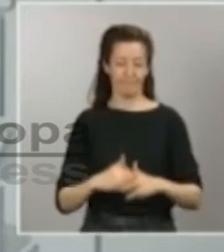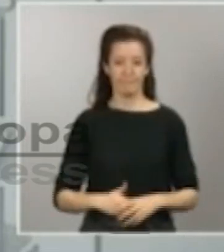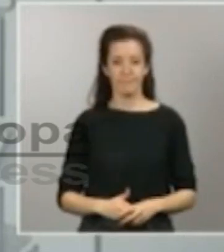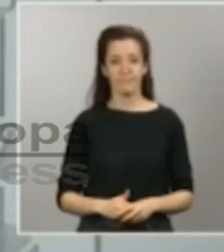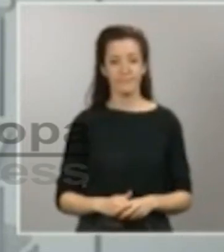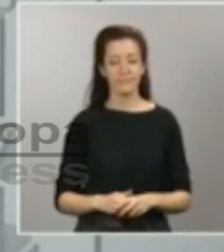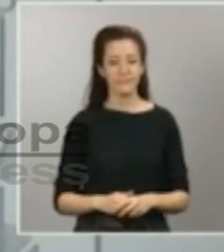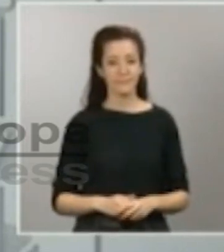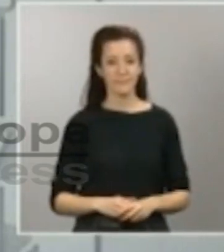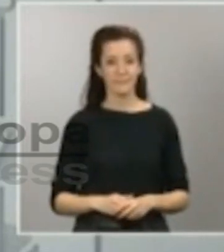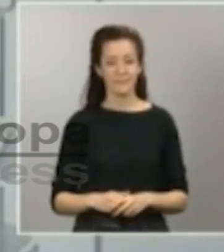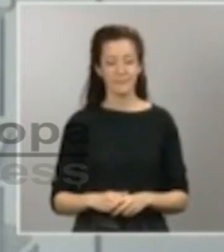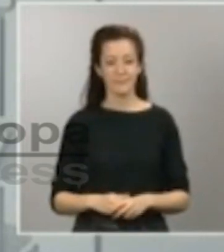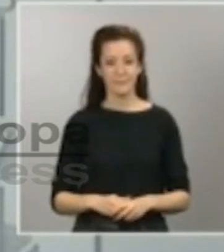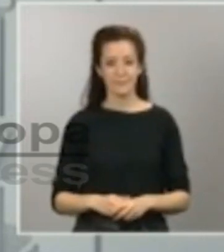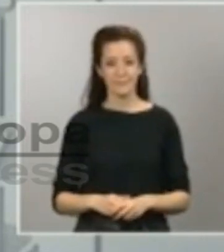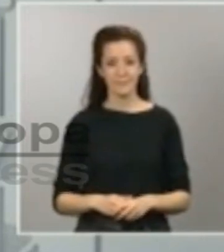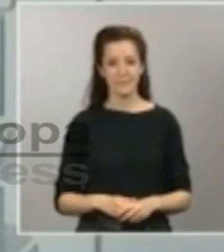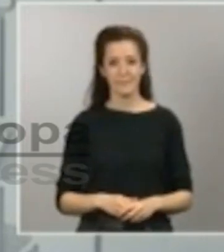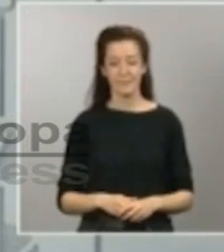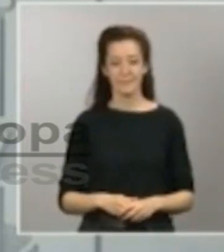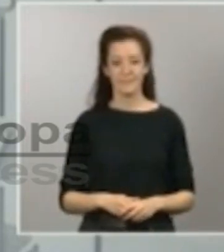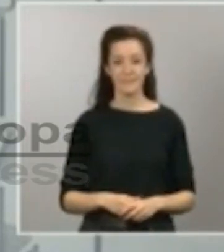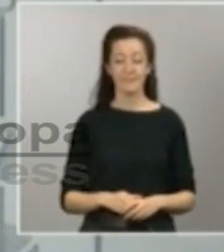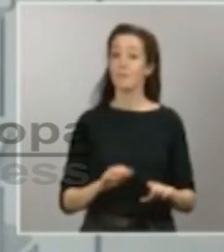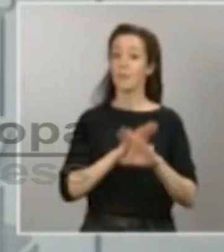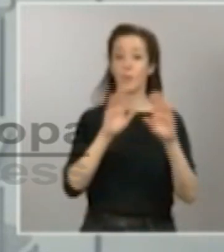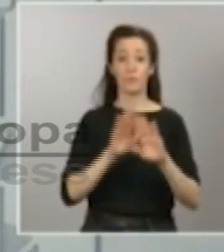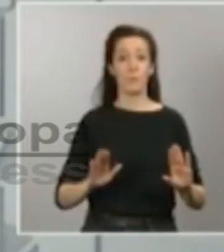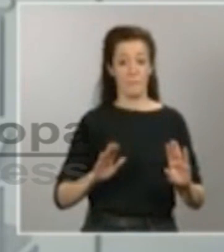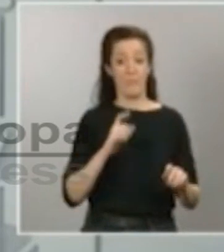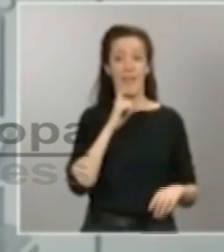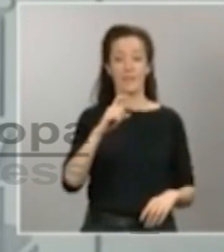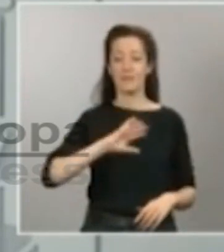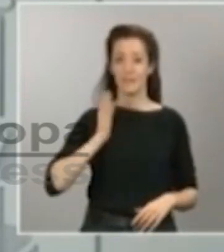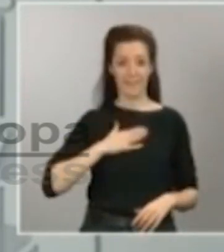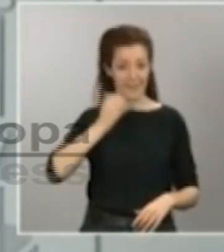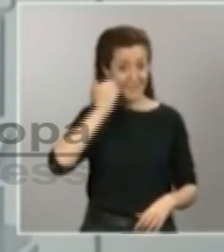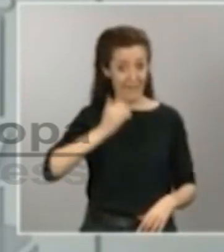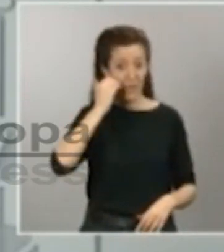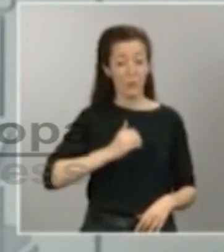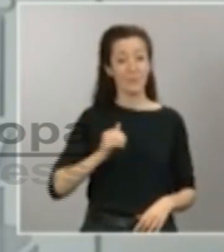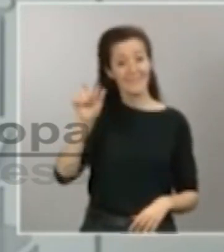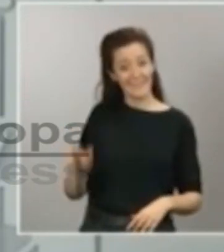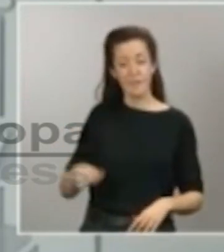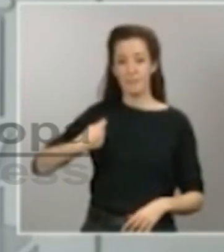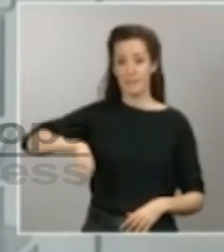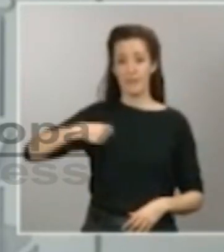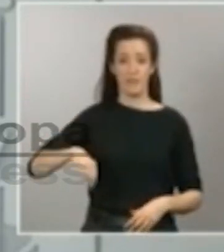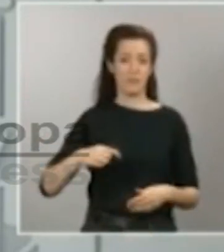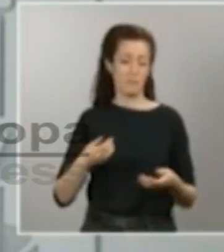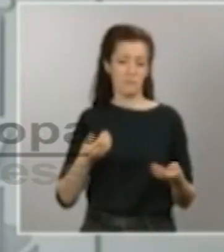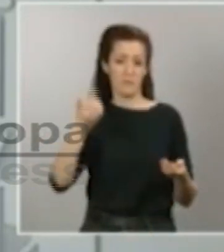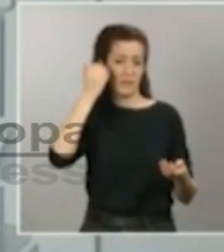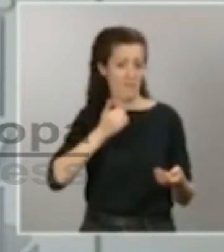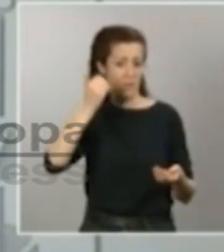Les quiero anunciar que mañana sábado el presidente, como es habitual todos los sábados, va a tener una reunión